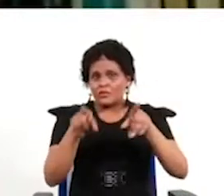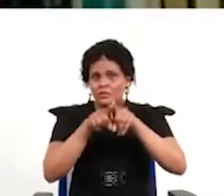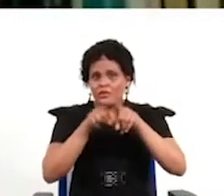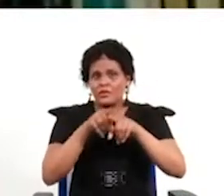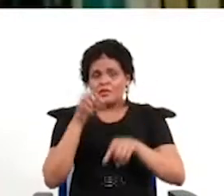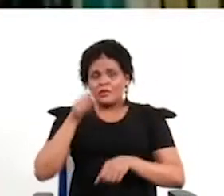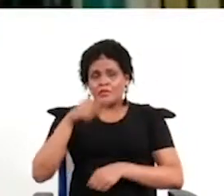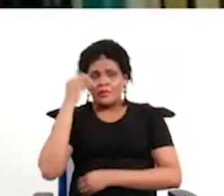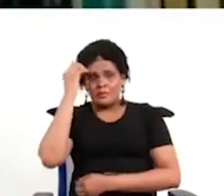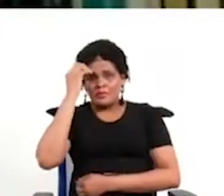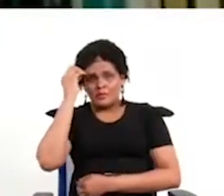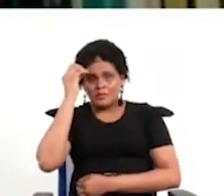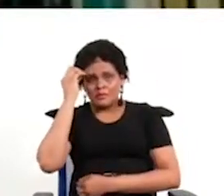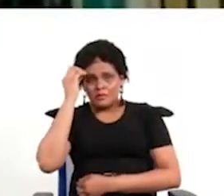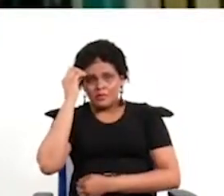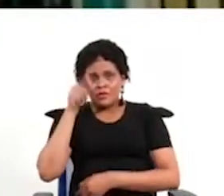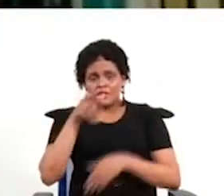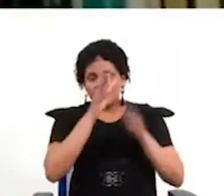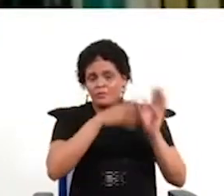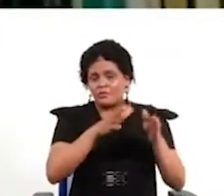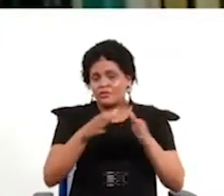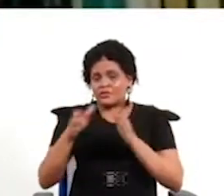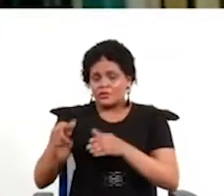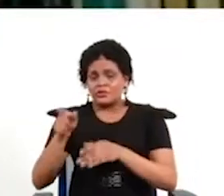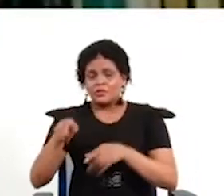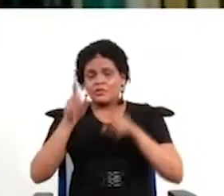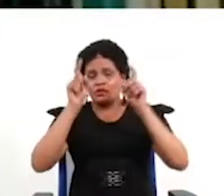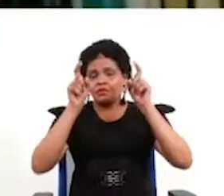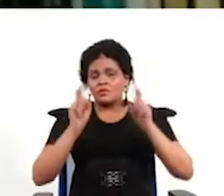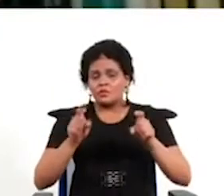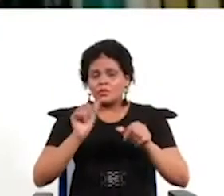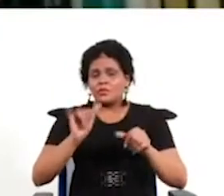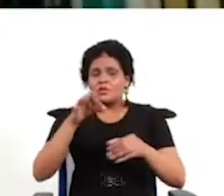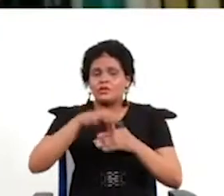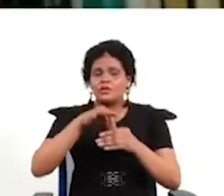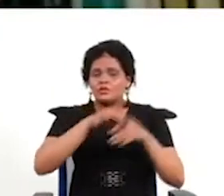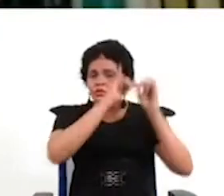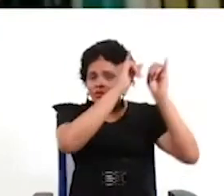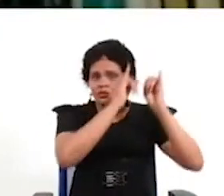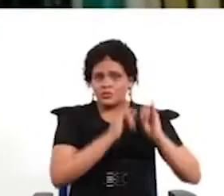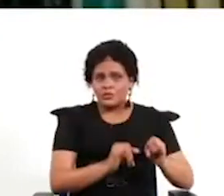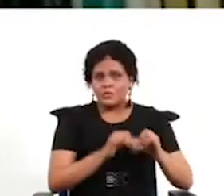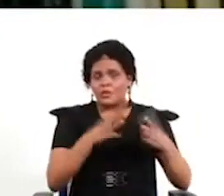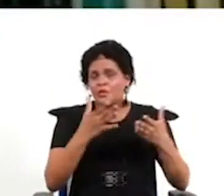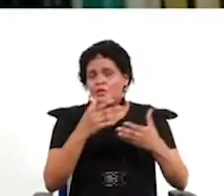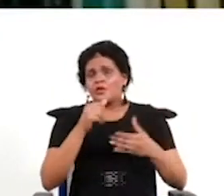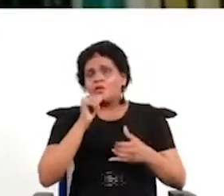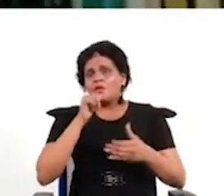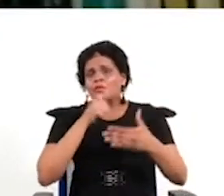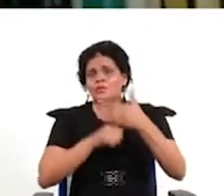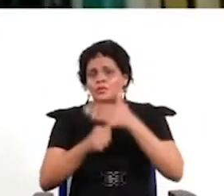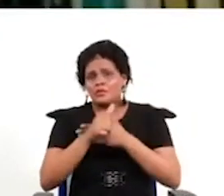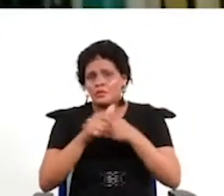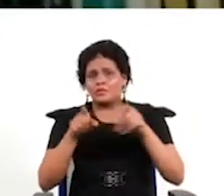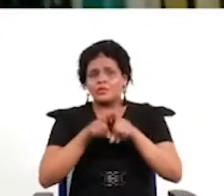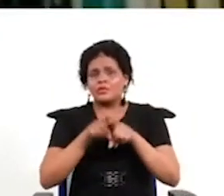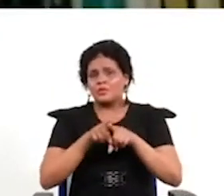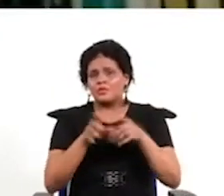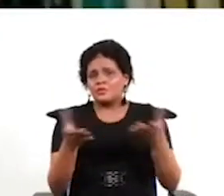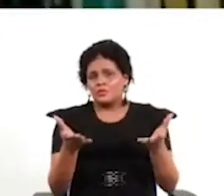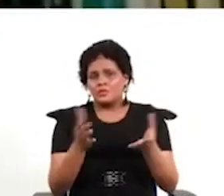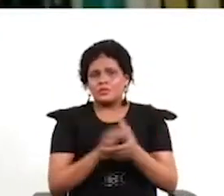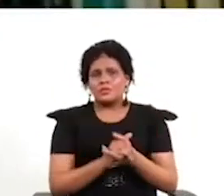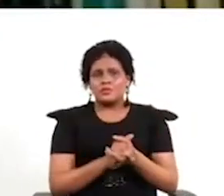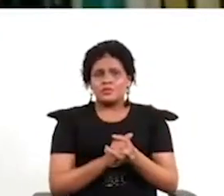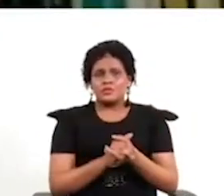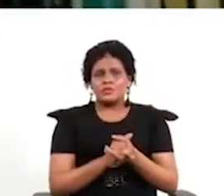empezar a ser parte de los procesos de discusión entonces esto se debe dar con mucho cuidado pero hay que hacerlo también y creo que la